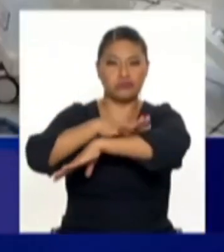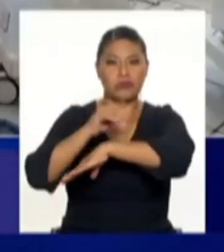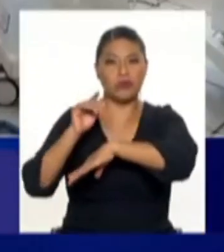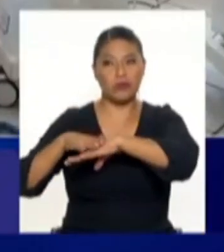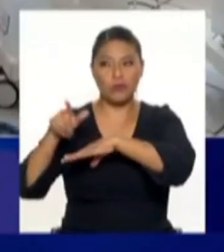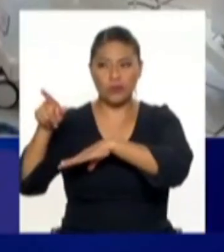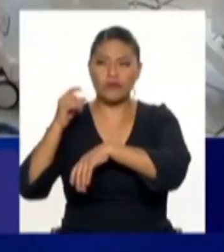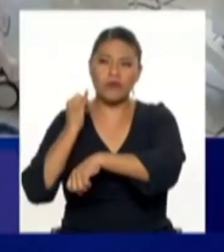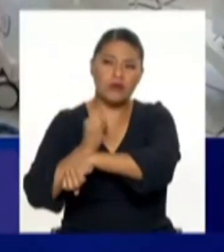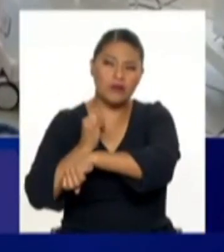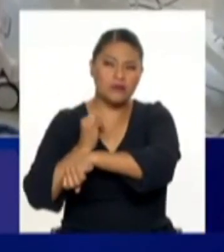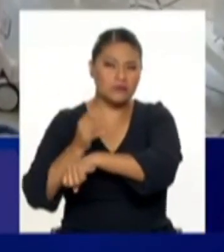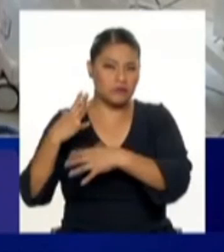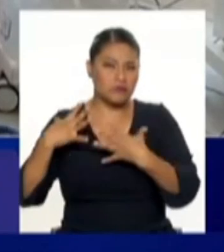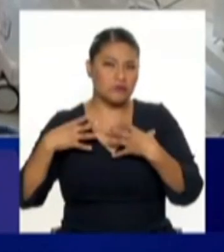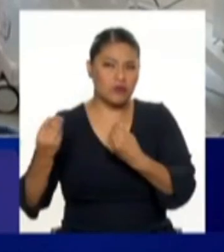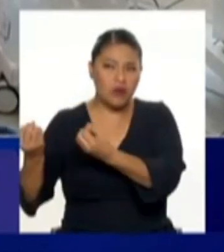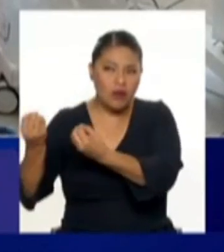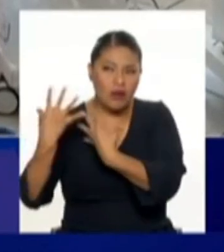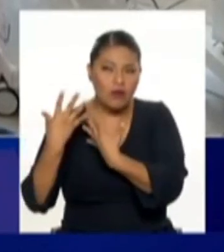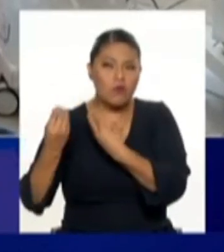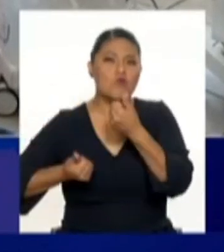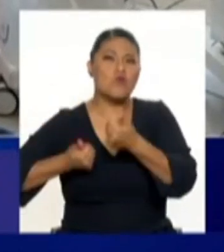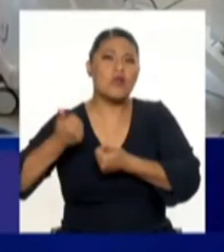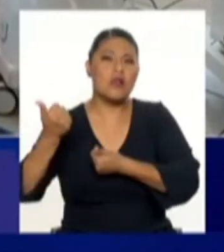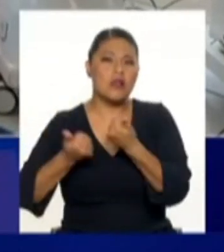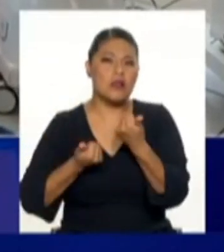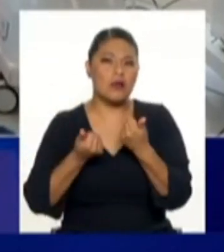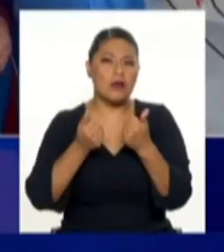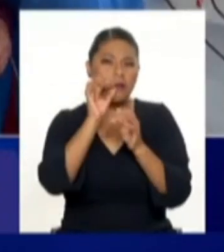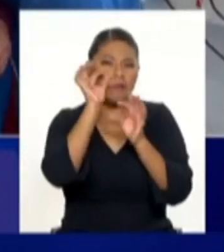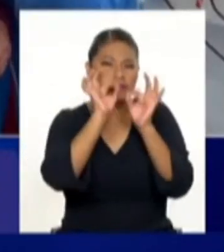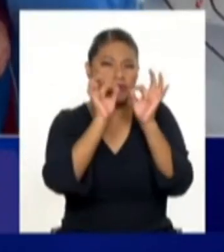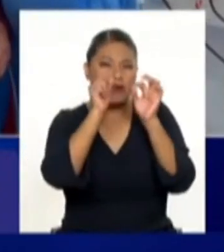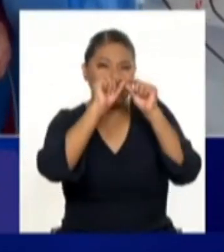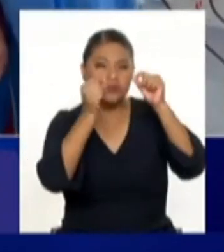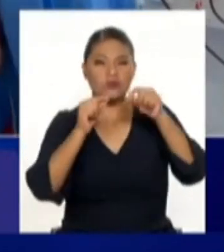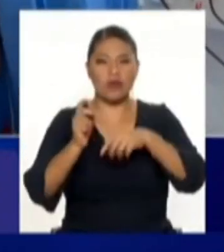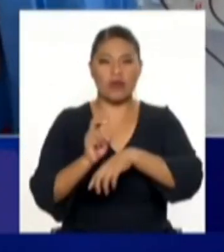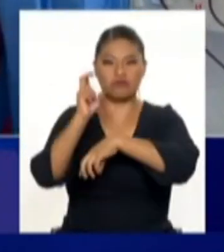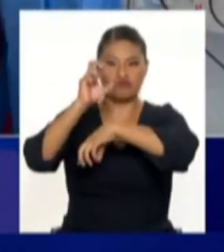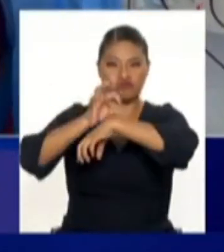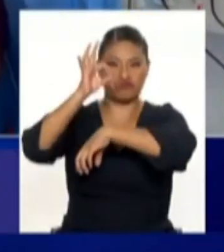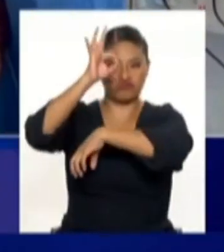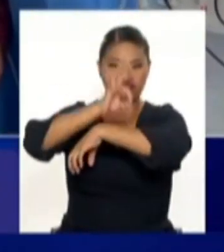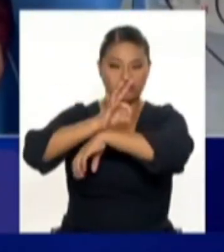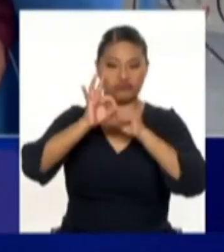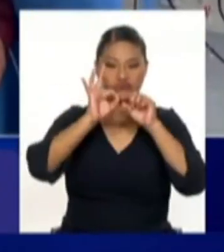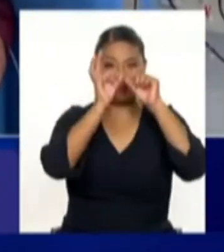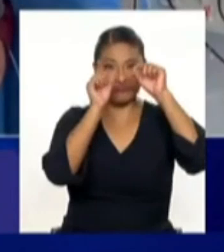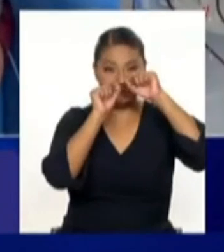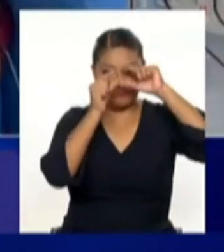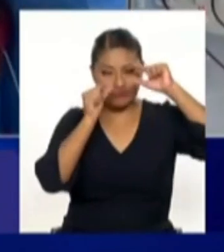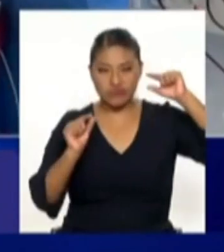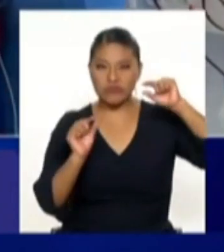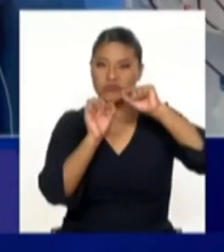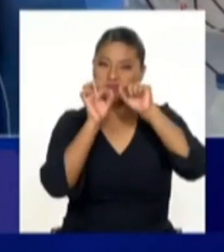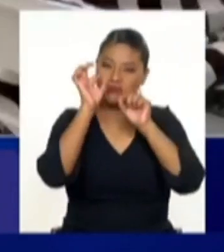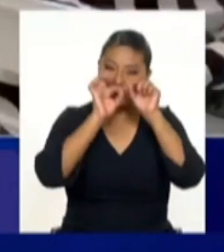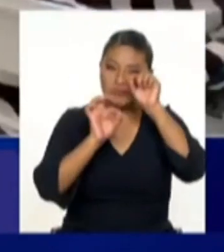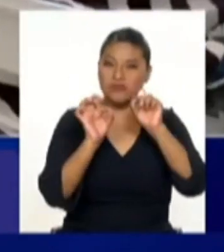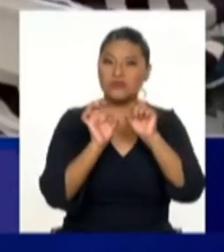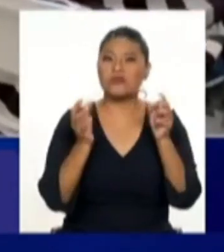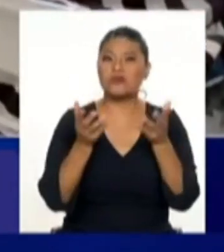Salud nos aclare, porque ya deberíamos de evaluar cuál es el componente genético de ese dengue. Pero además, tenemos que